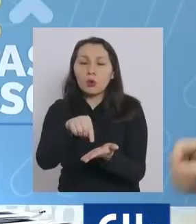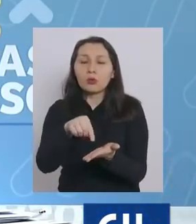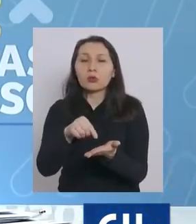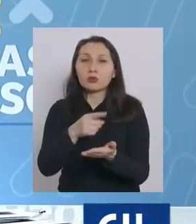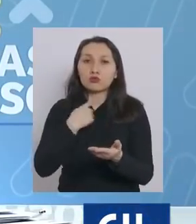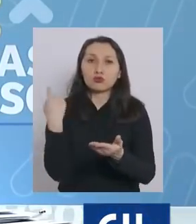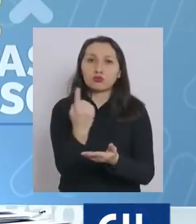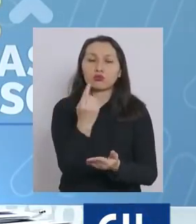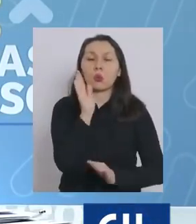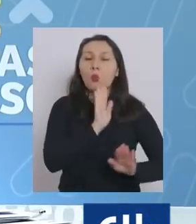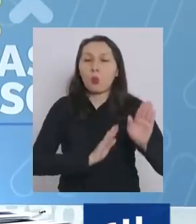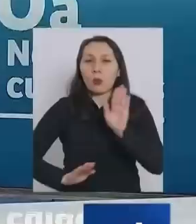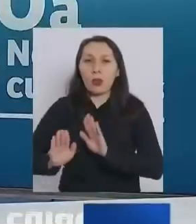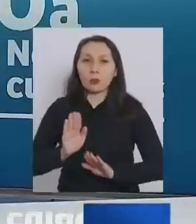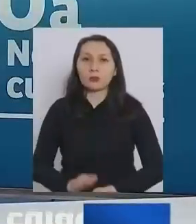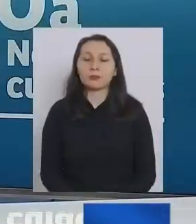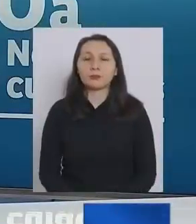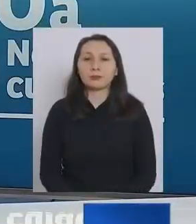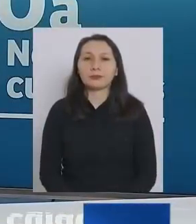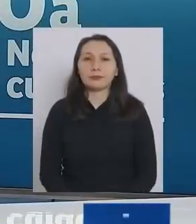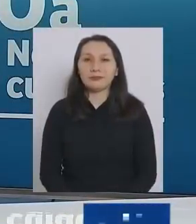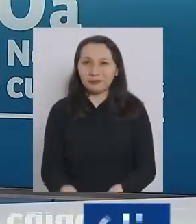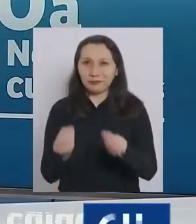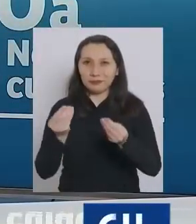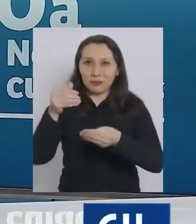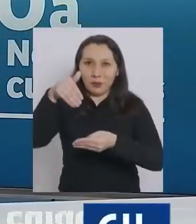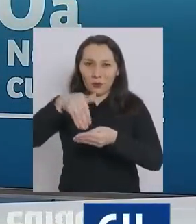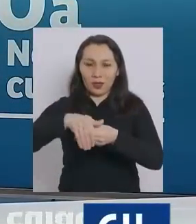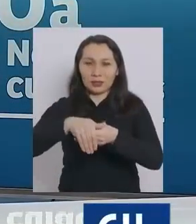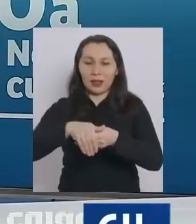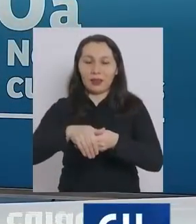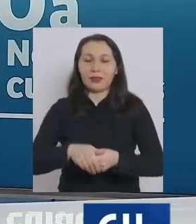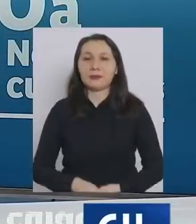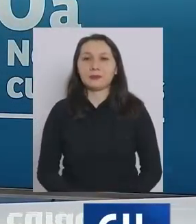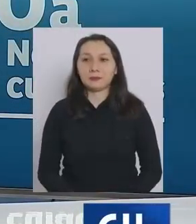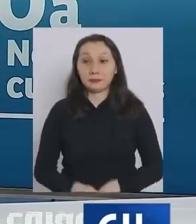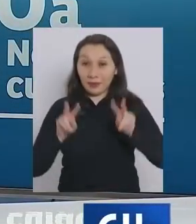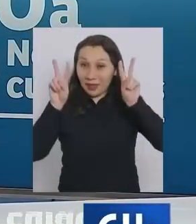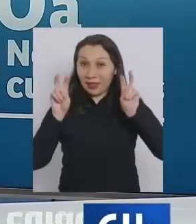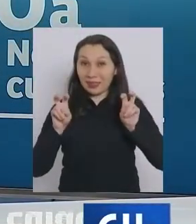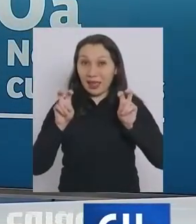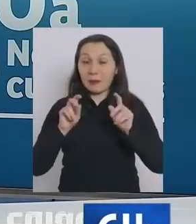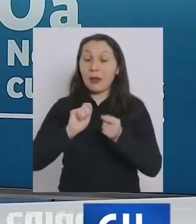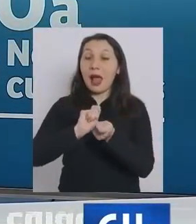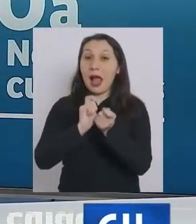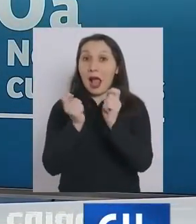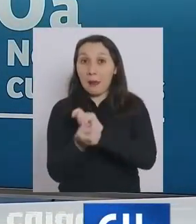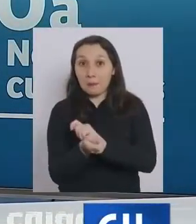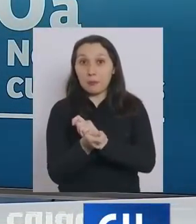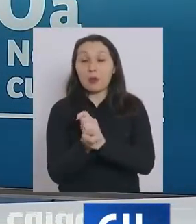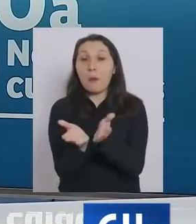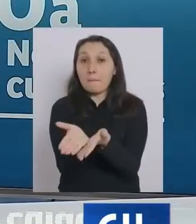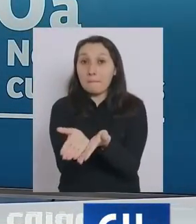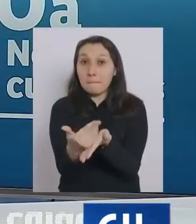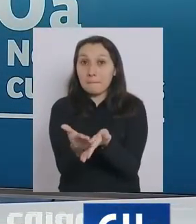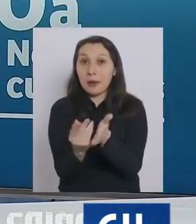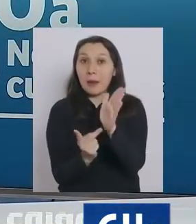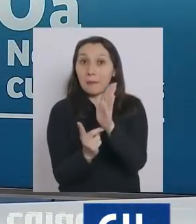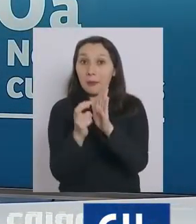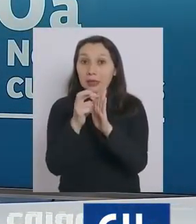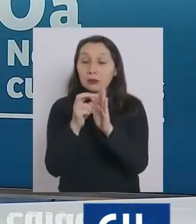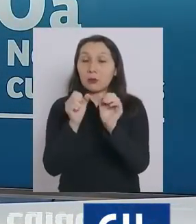Paso Nos Cuidamos. Muy buenas tardes. En relación a los cambios del plan Paso a Paso,